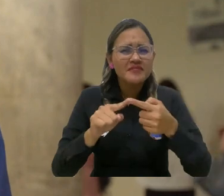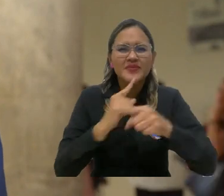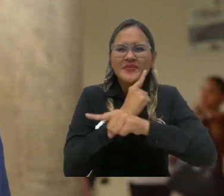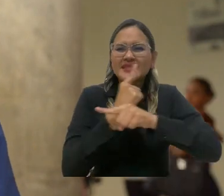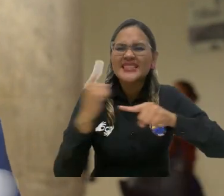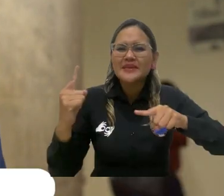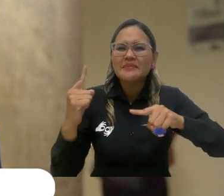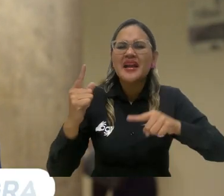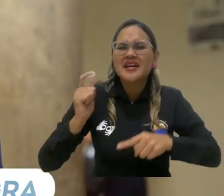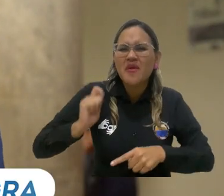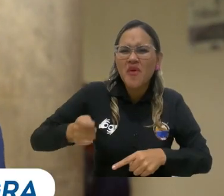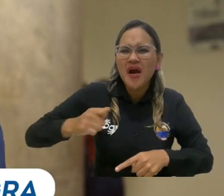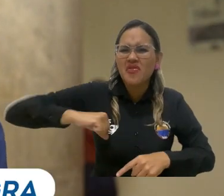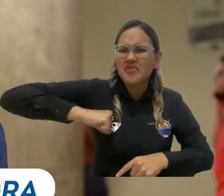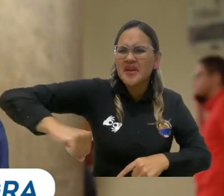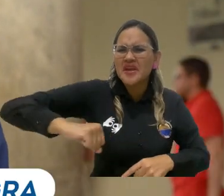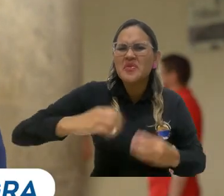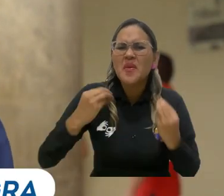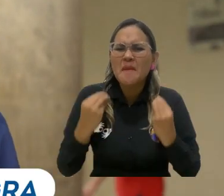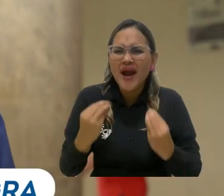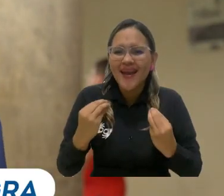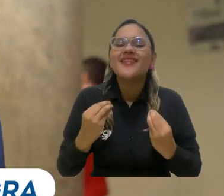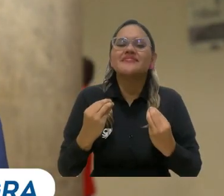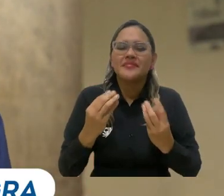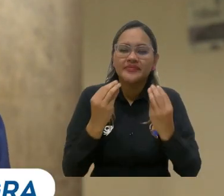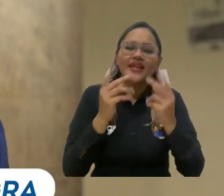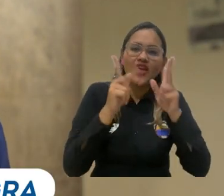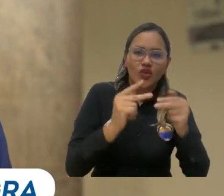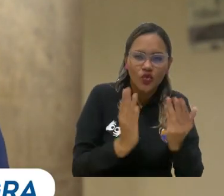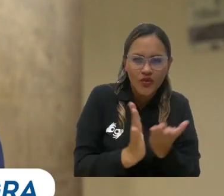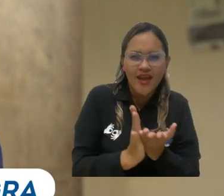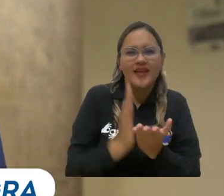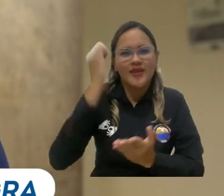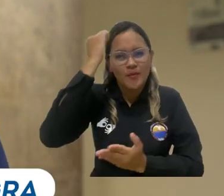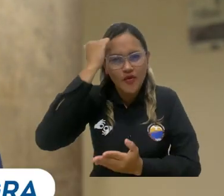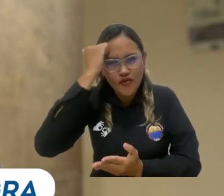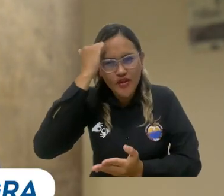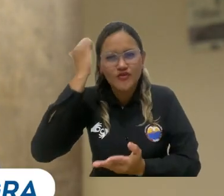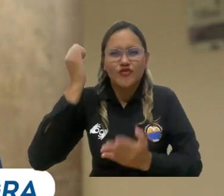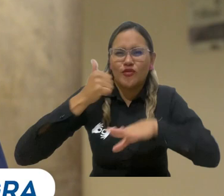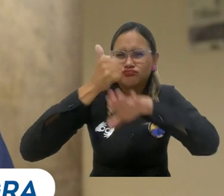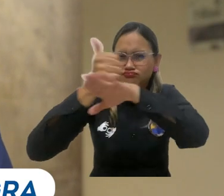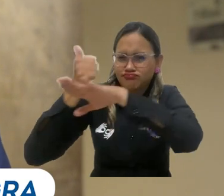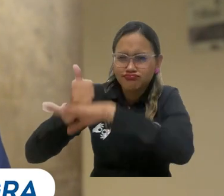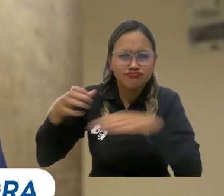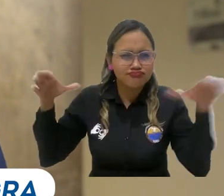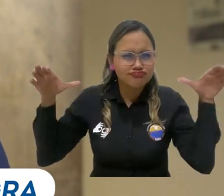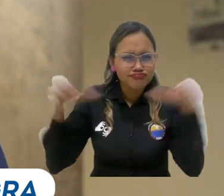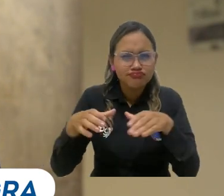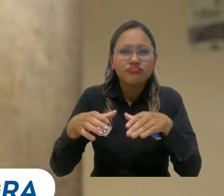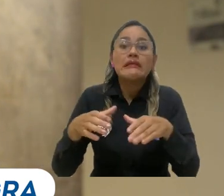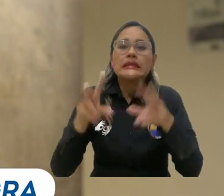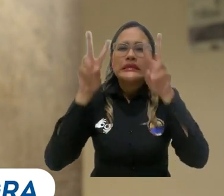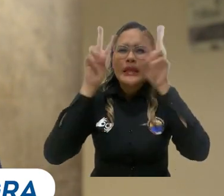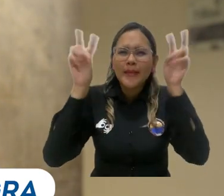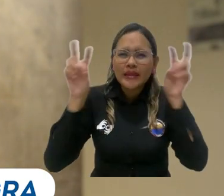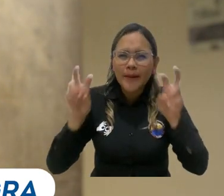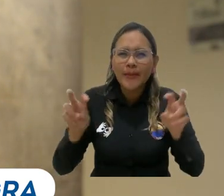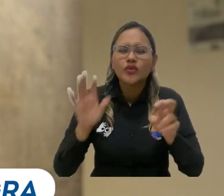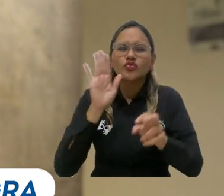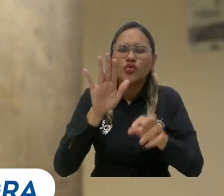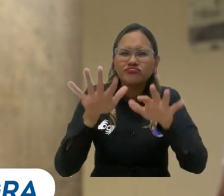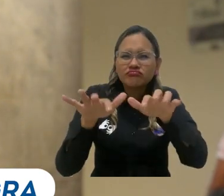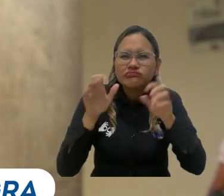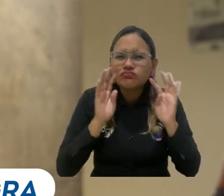La finalidad de hacer esta semana de derecho es integrar a los estudiantes, docentes y directivas en temas que nos competen a todos como